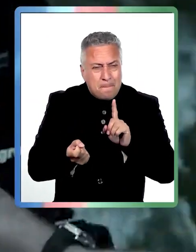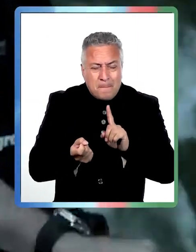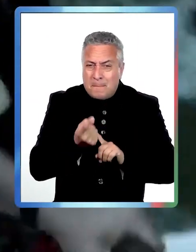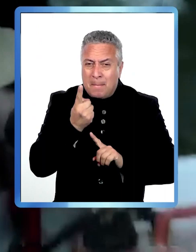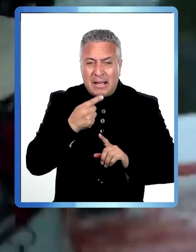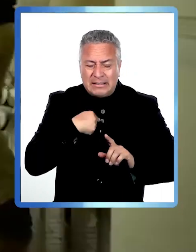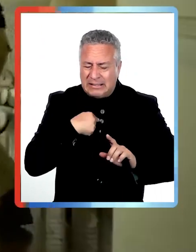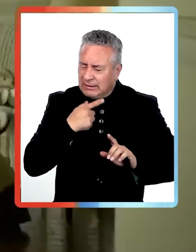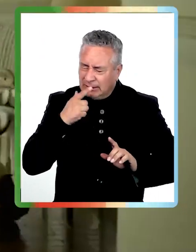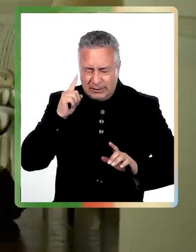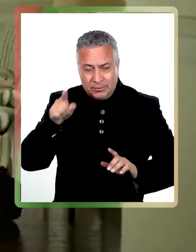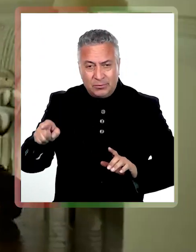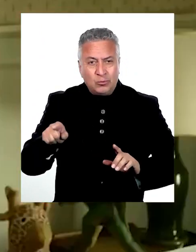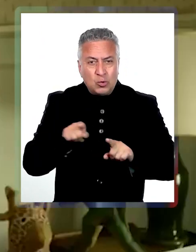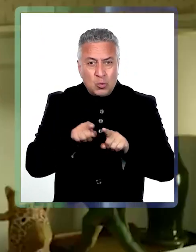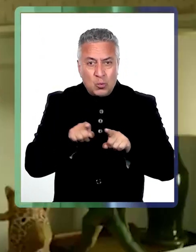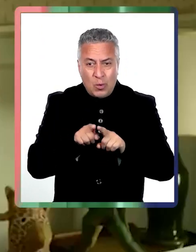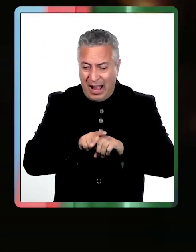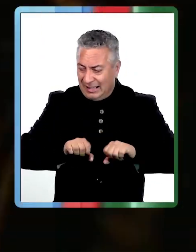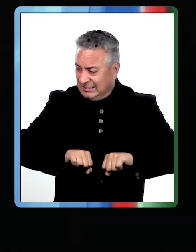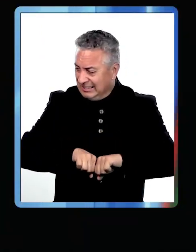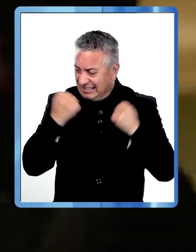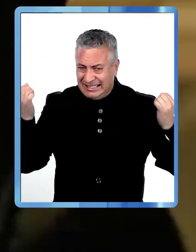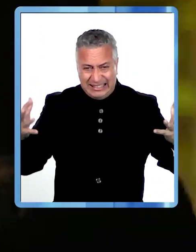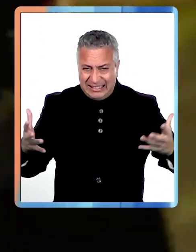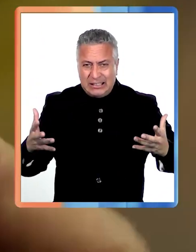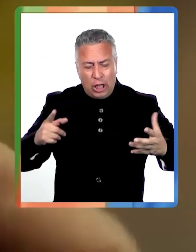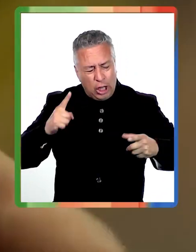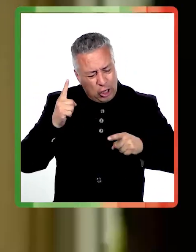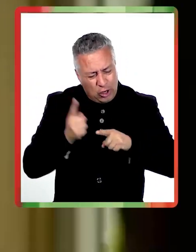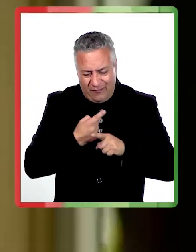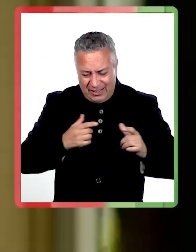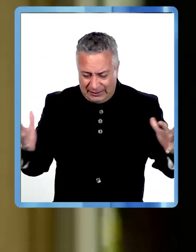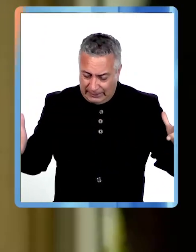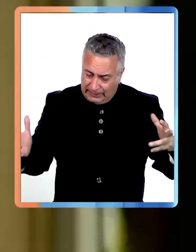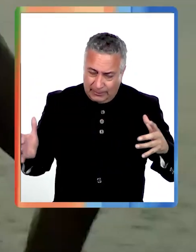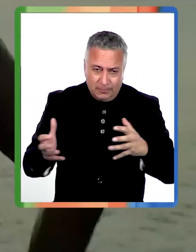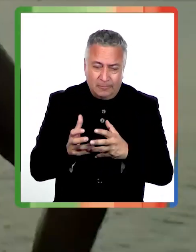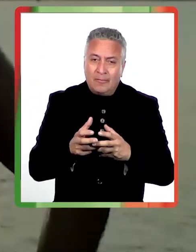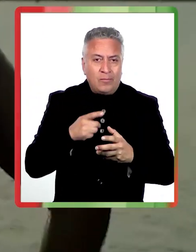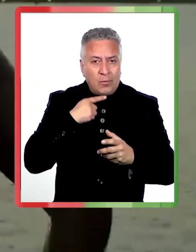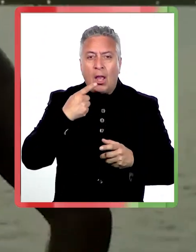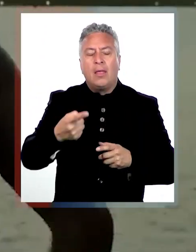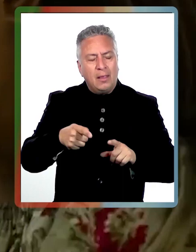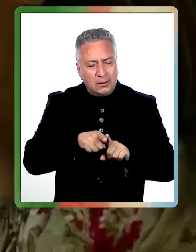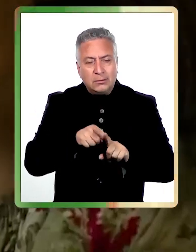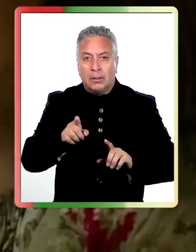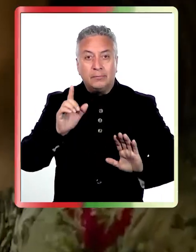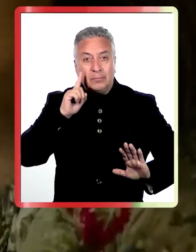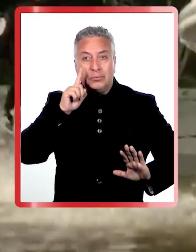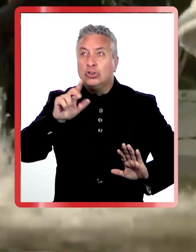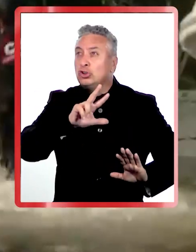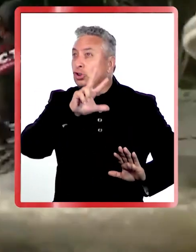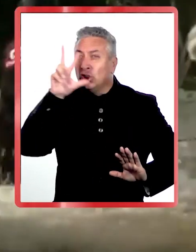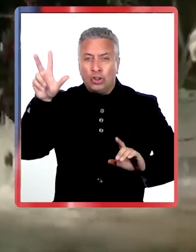esos pedazos de nuevo. Cuando Dios te dice lo que tienes que hacer,